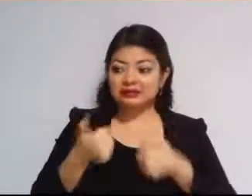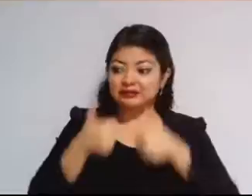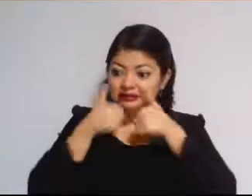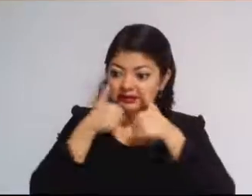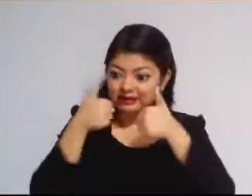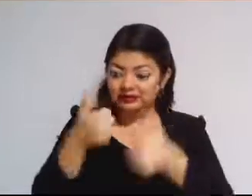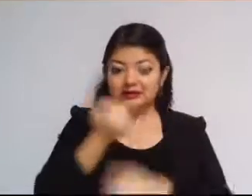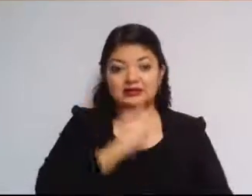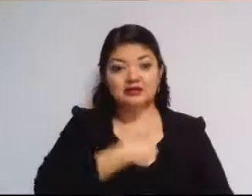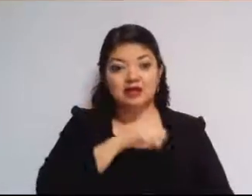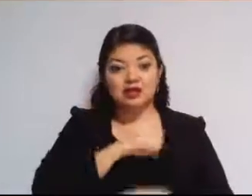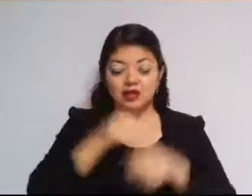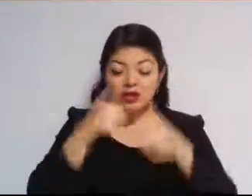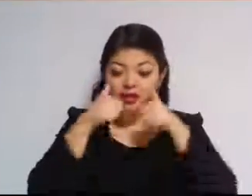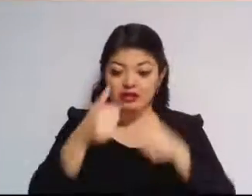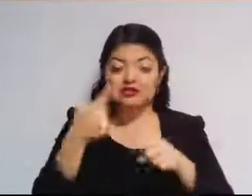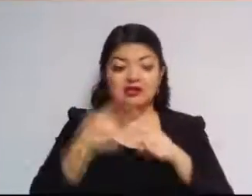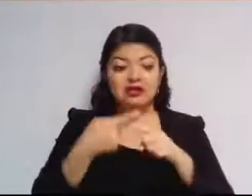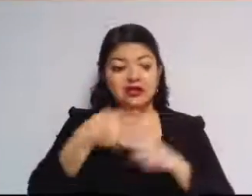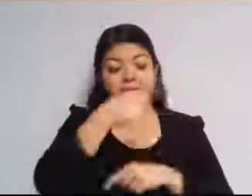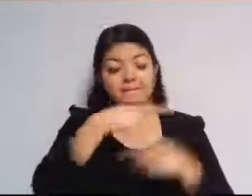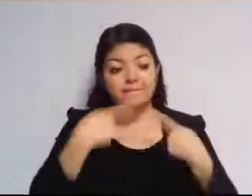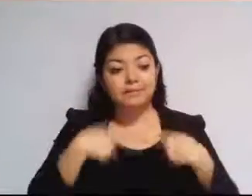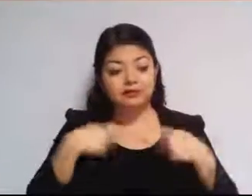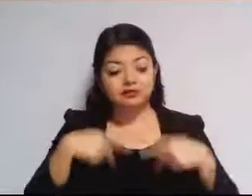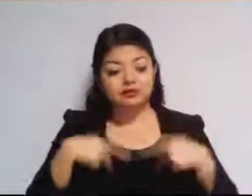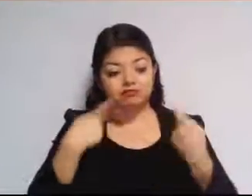salud y atención de los más vulnerables es cuanto, presidente diputado.